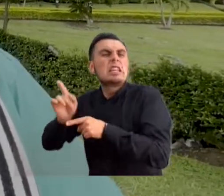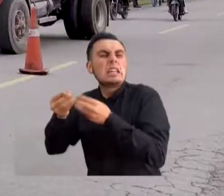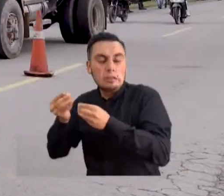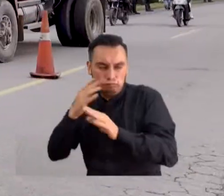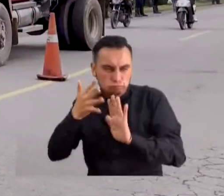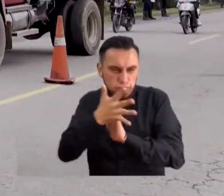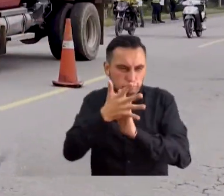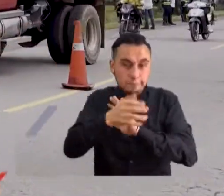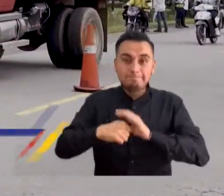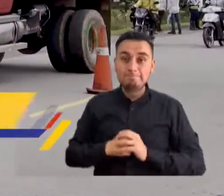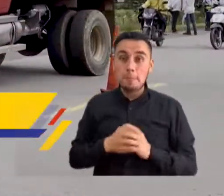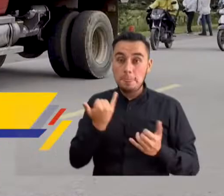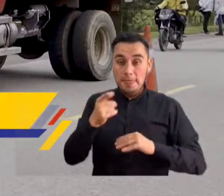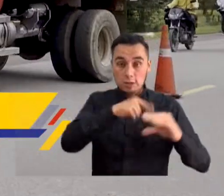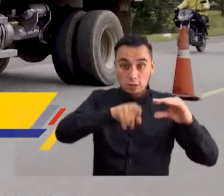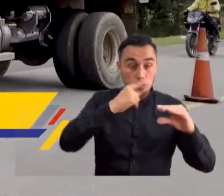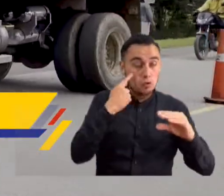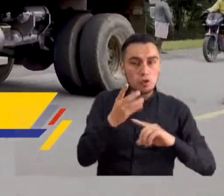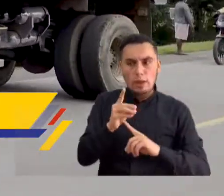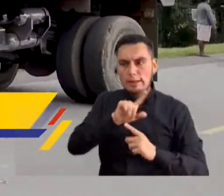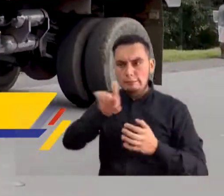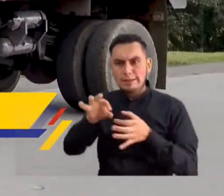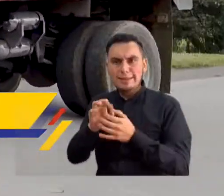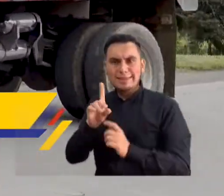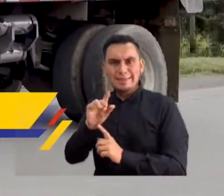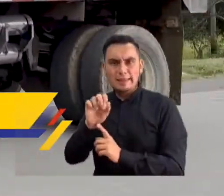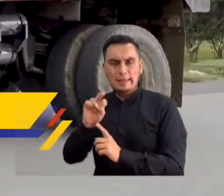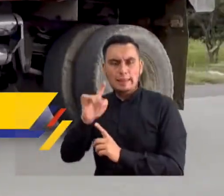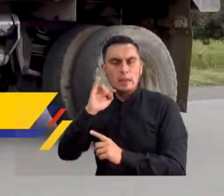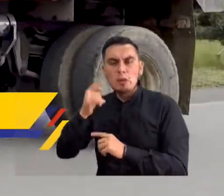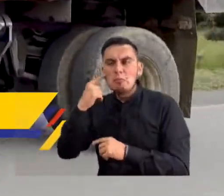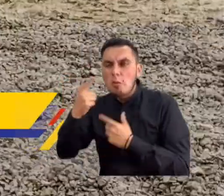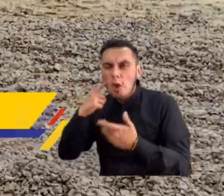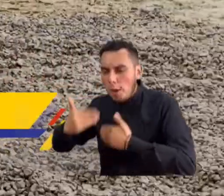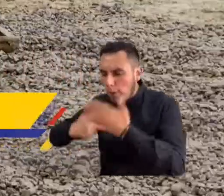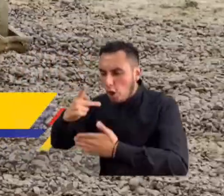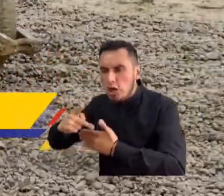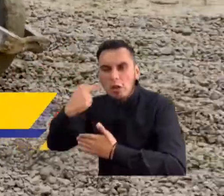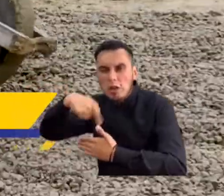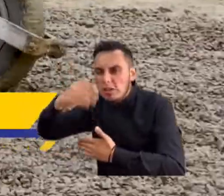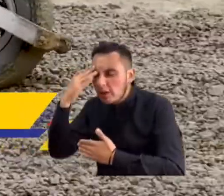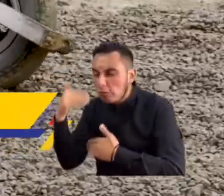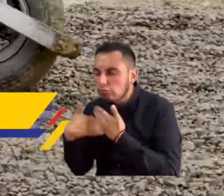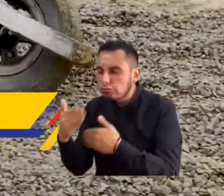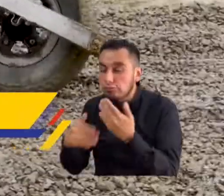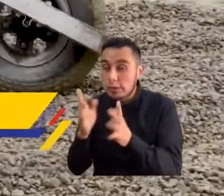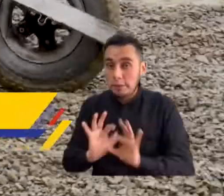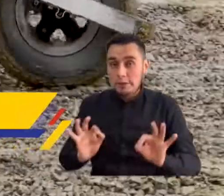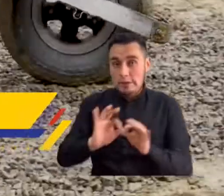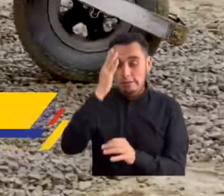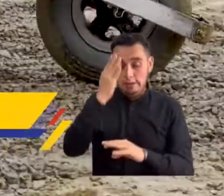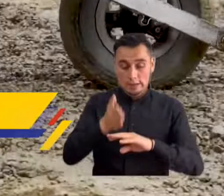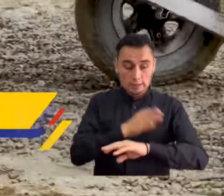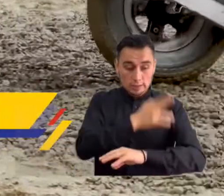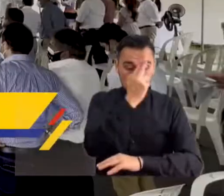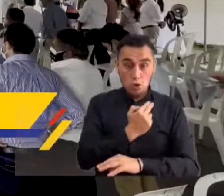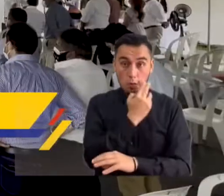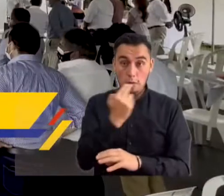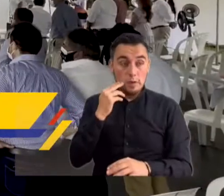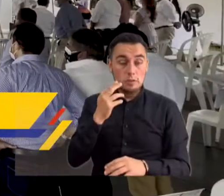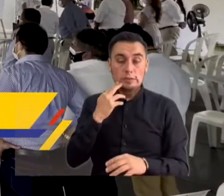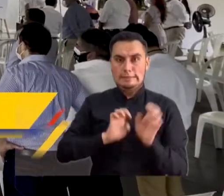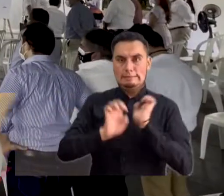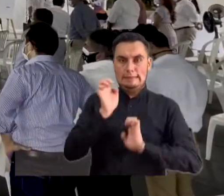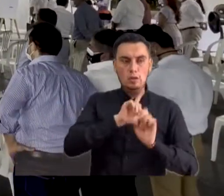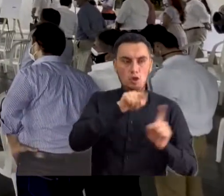ejecutando. La Contraloría General, a través de la DIARI, continuará haciéndole seguimiento a este proyecto, priorizando el cumplimiento de los compromisos,